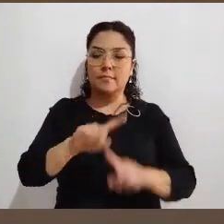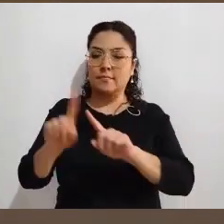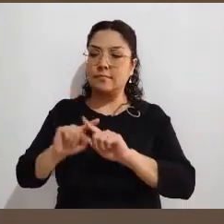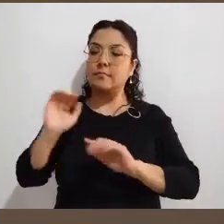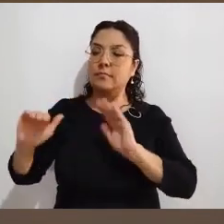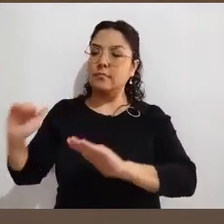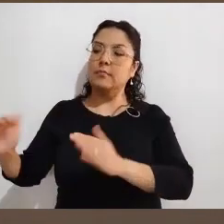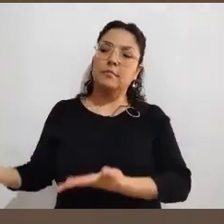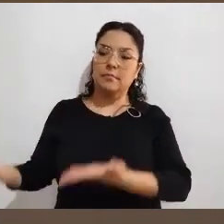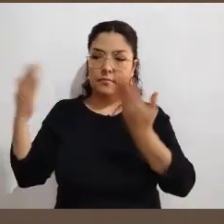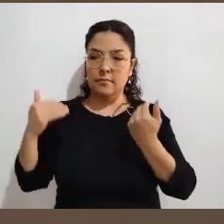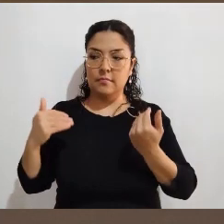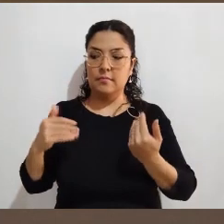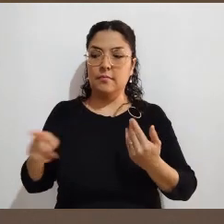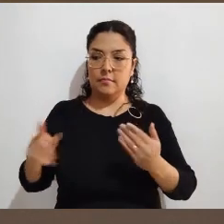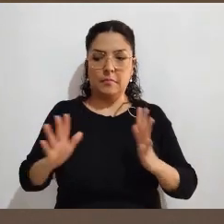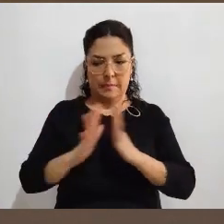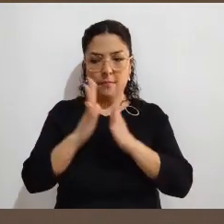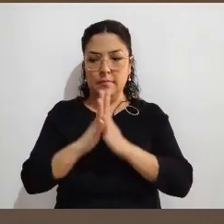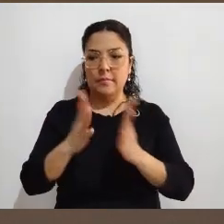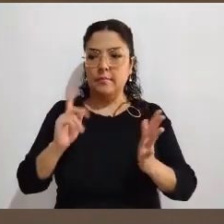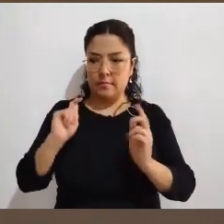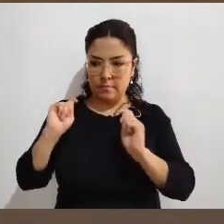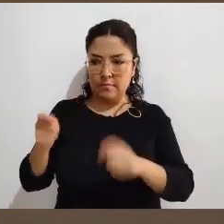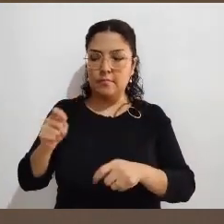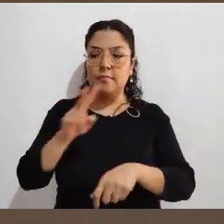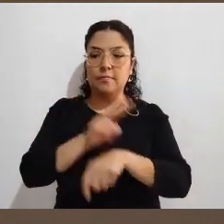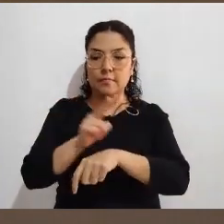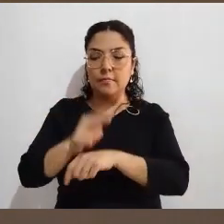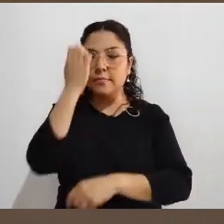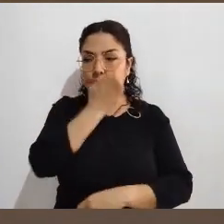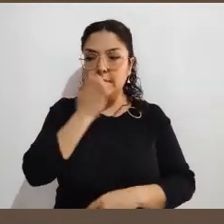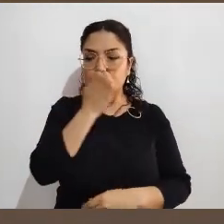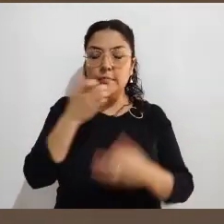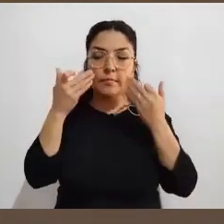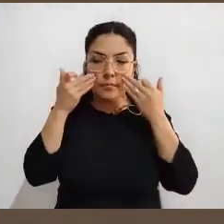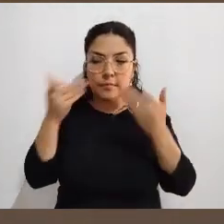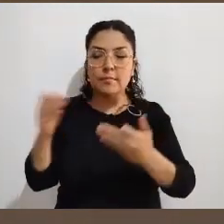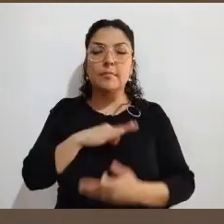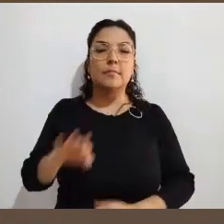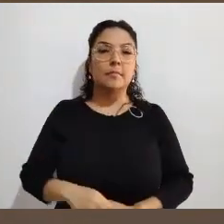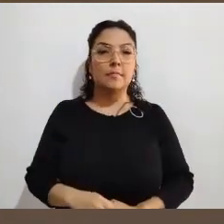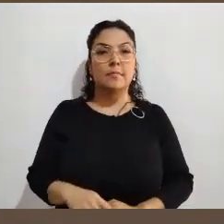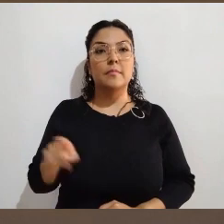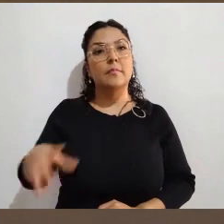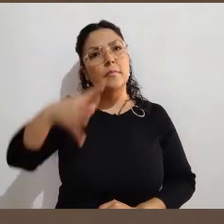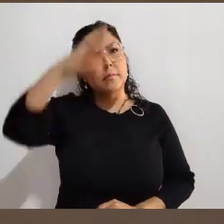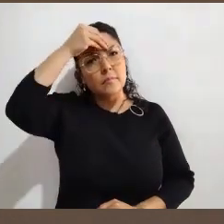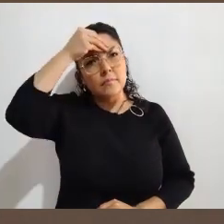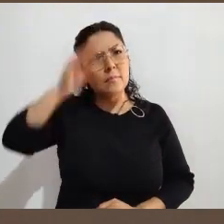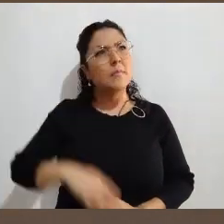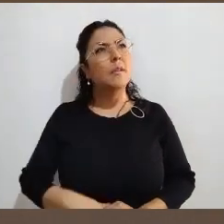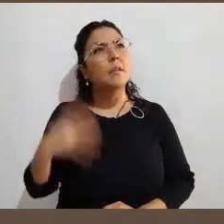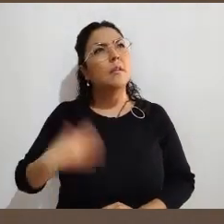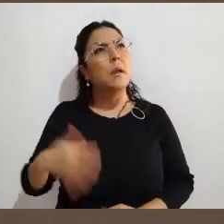acudan, se inscriban y de esta manera participen. ¿Les cambia mucho su visión? Sí, porque lo primero que me dicen es,